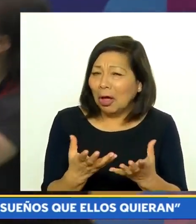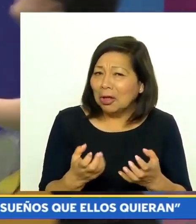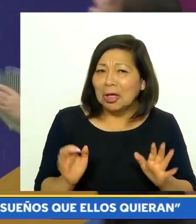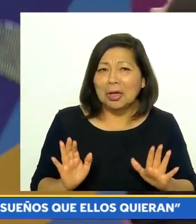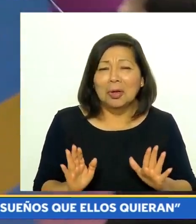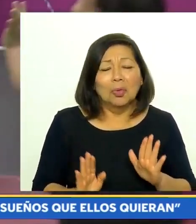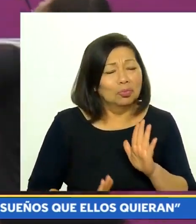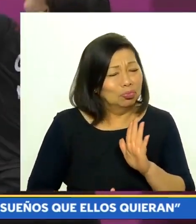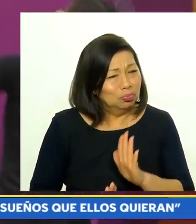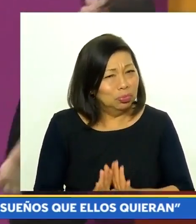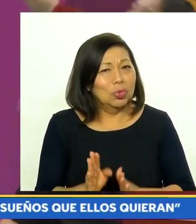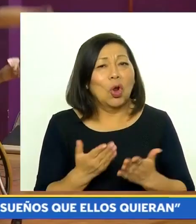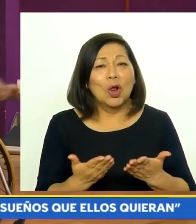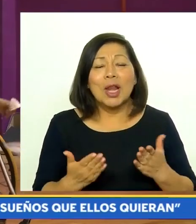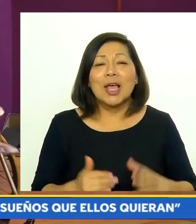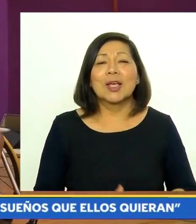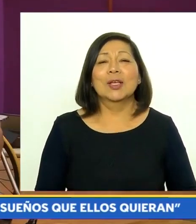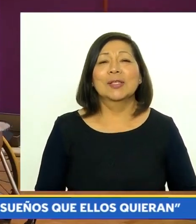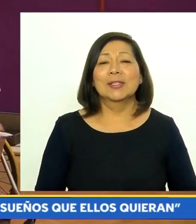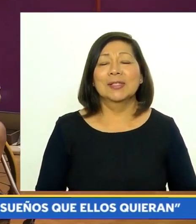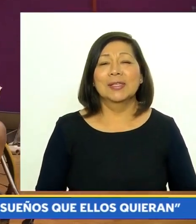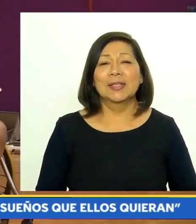ellos quieran y van a lograr grandes cosas.